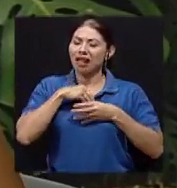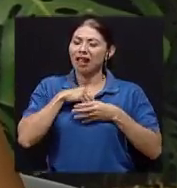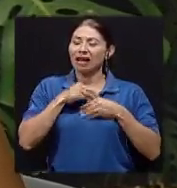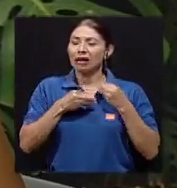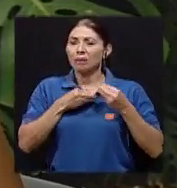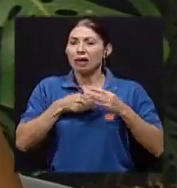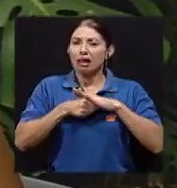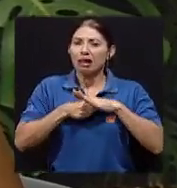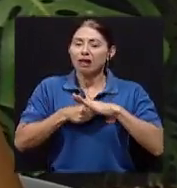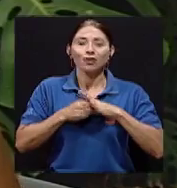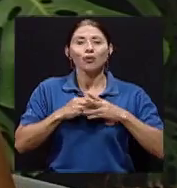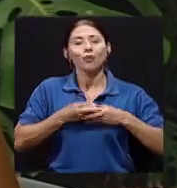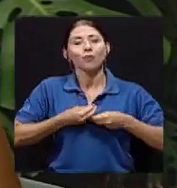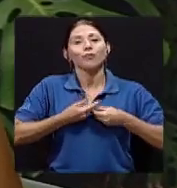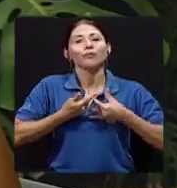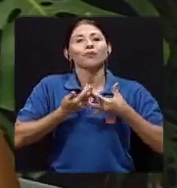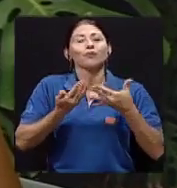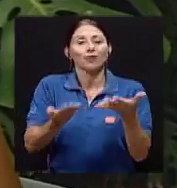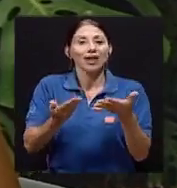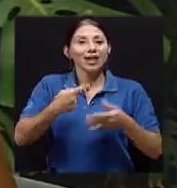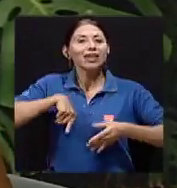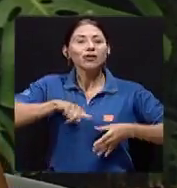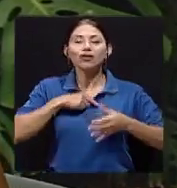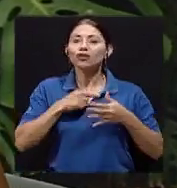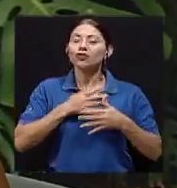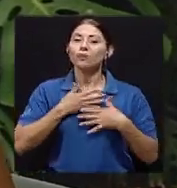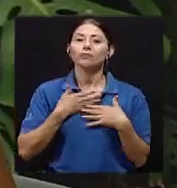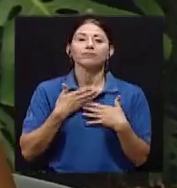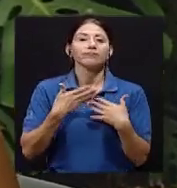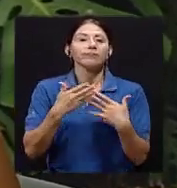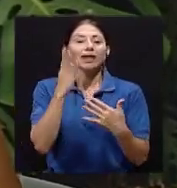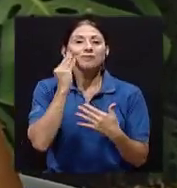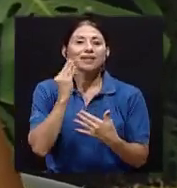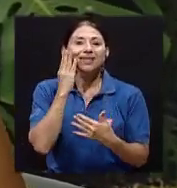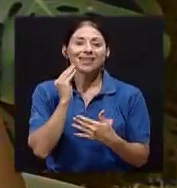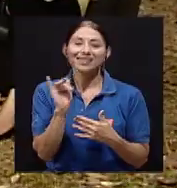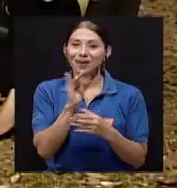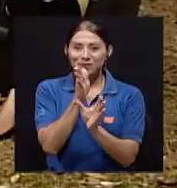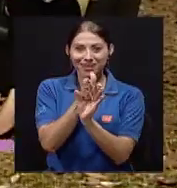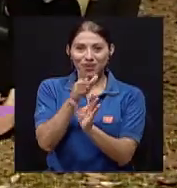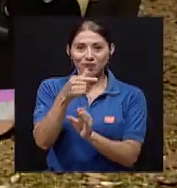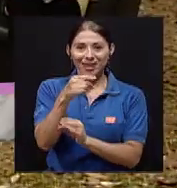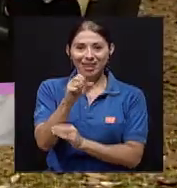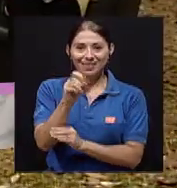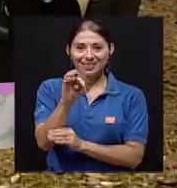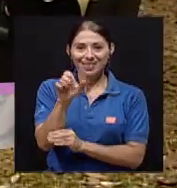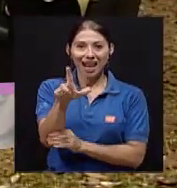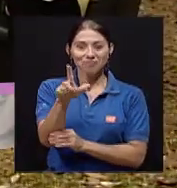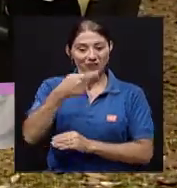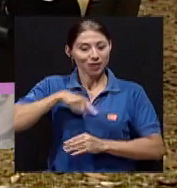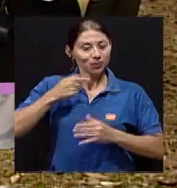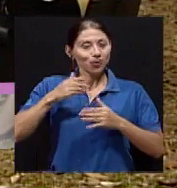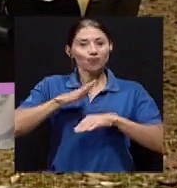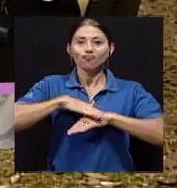como decimos nosotros desde la psicología gestal, dejarnos ser y sentir, nada más. Dejarnos llevar, dice. Dejarnos llevar, yo creo que con